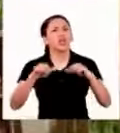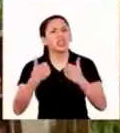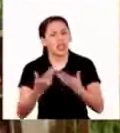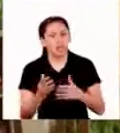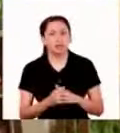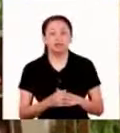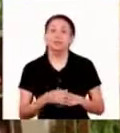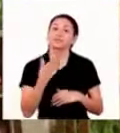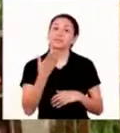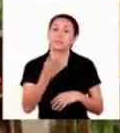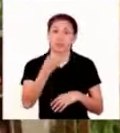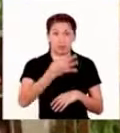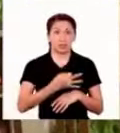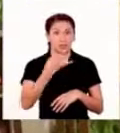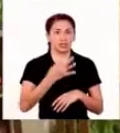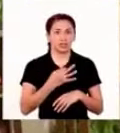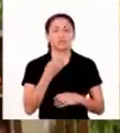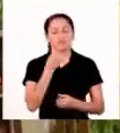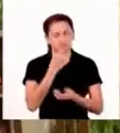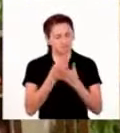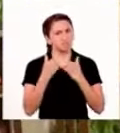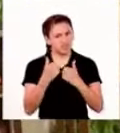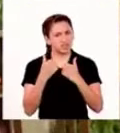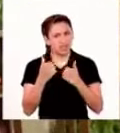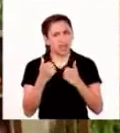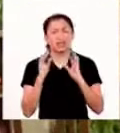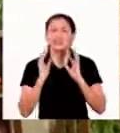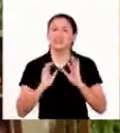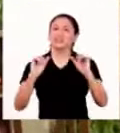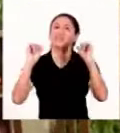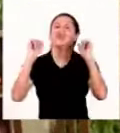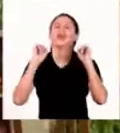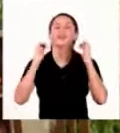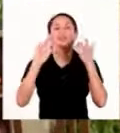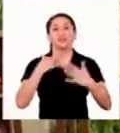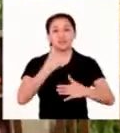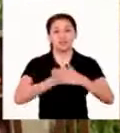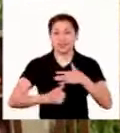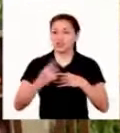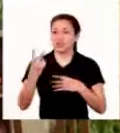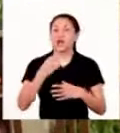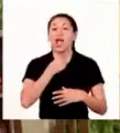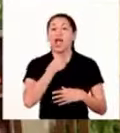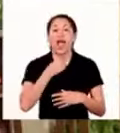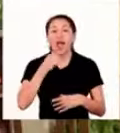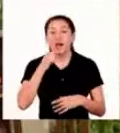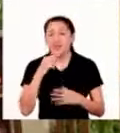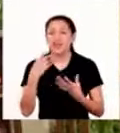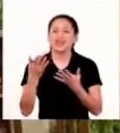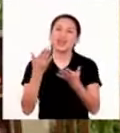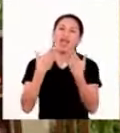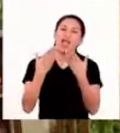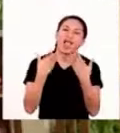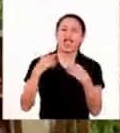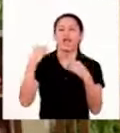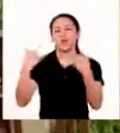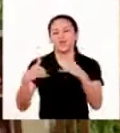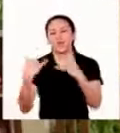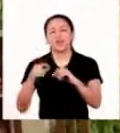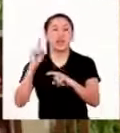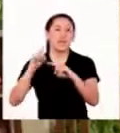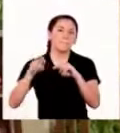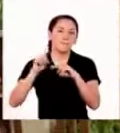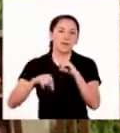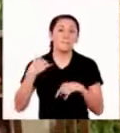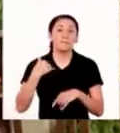¿Cómo van por casa? La verdad que nos está yendo muy bien. De verdad que Felipito y Amileza acostumbraron rapidísimos, abuela. Hacen